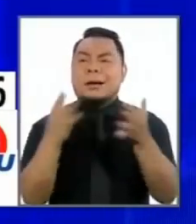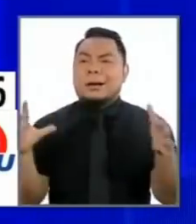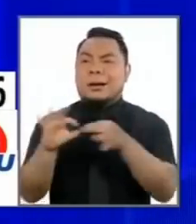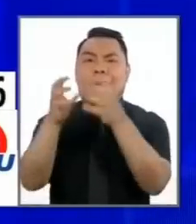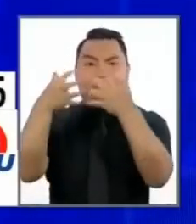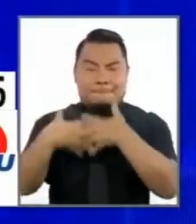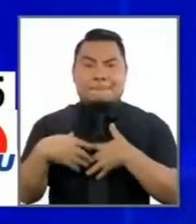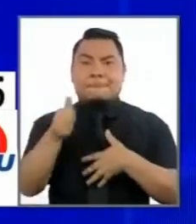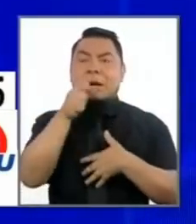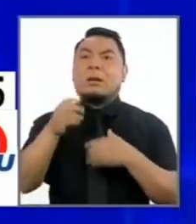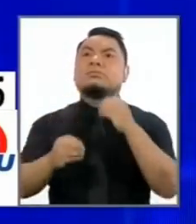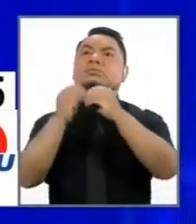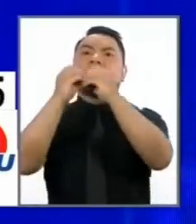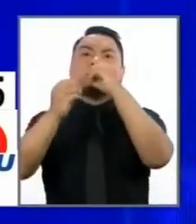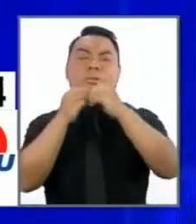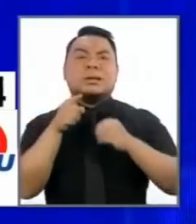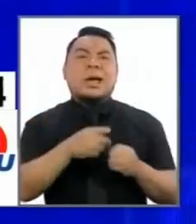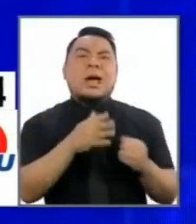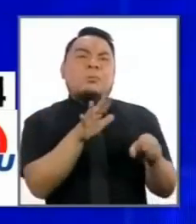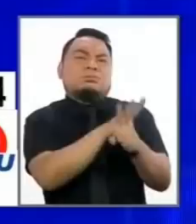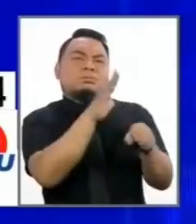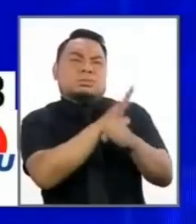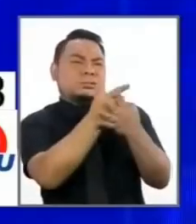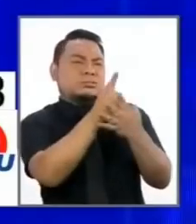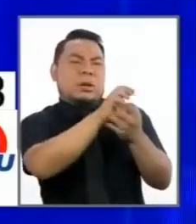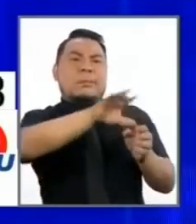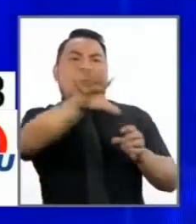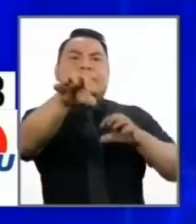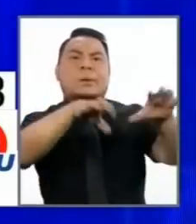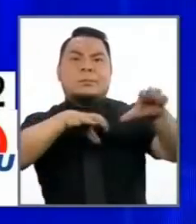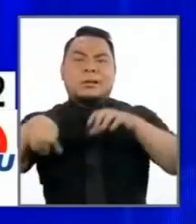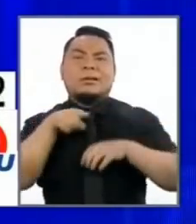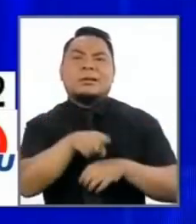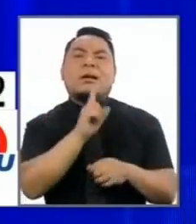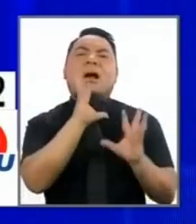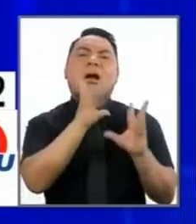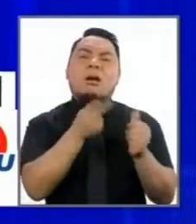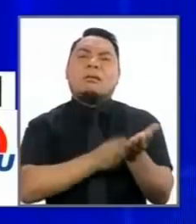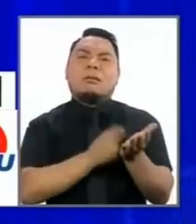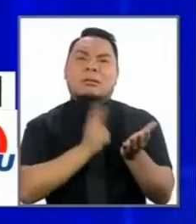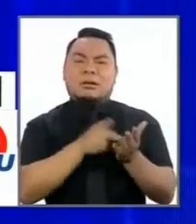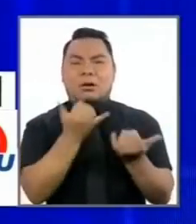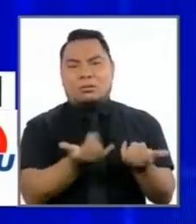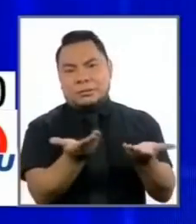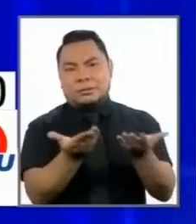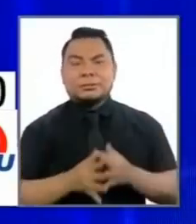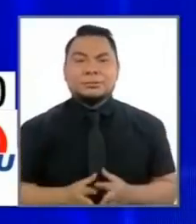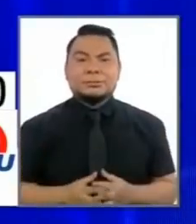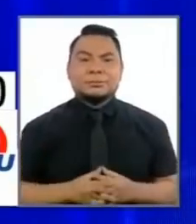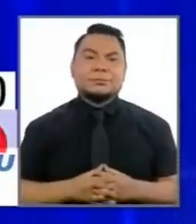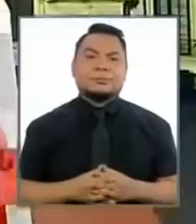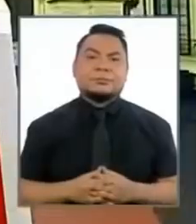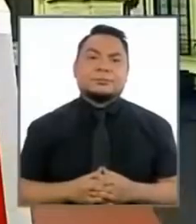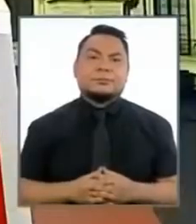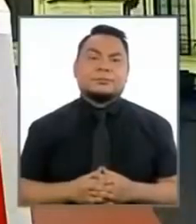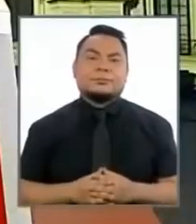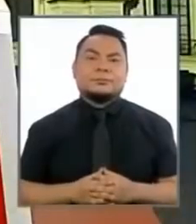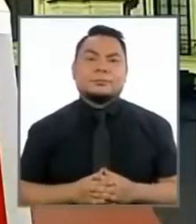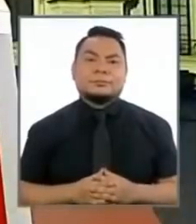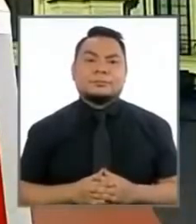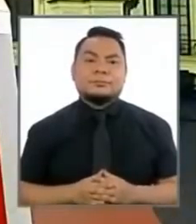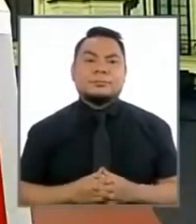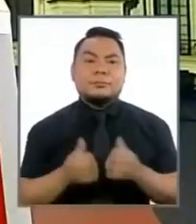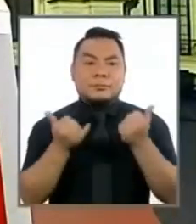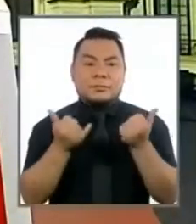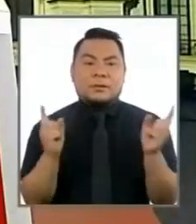para deshacinar las cárceles y que no sean escuelas del delito como son hoy en día. Muy